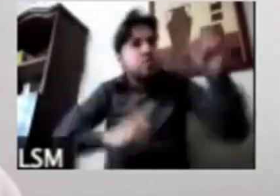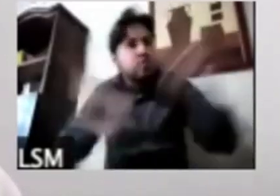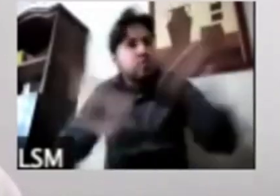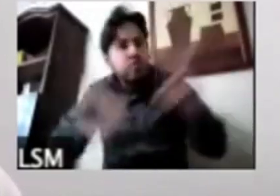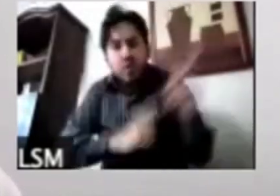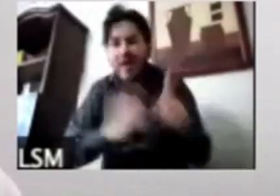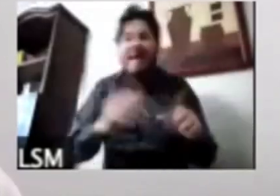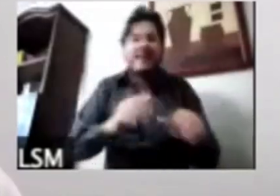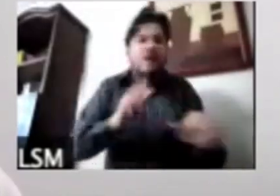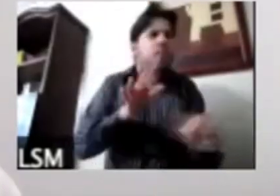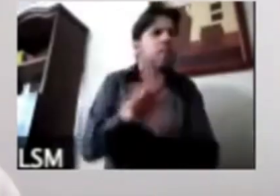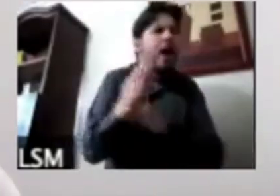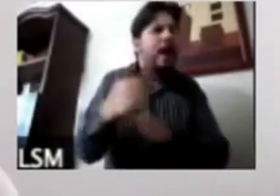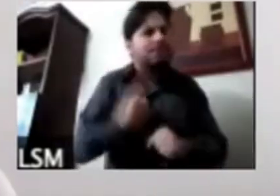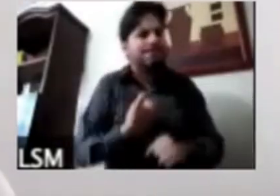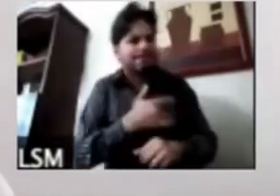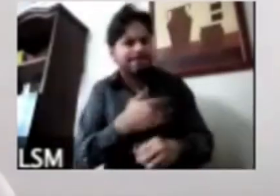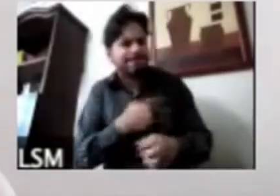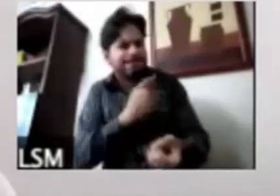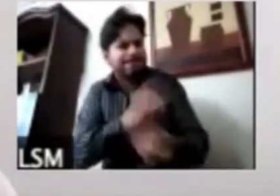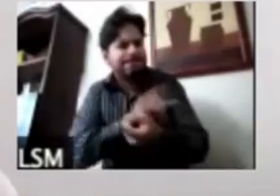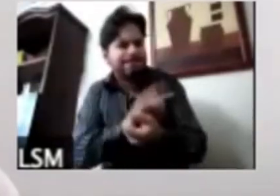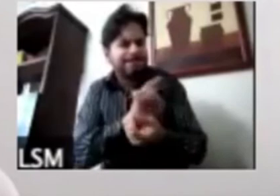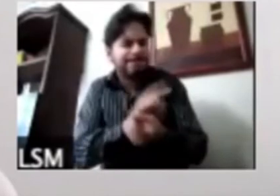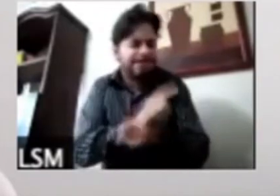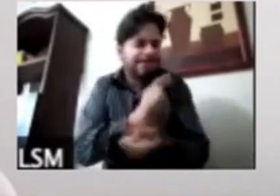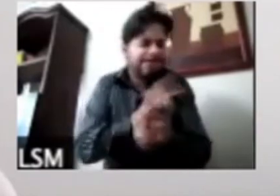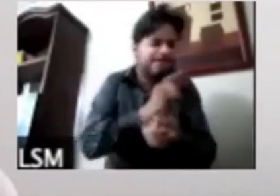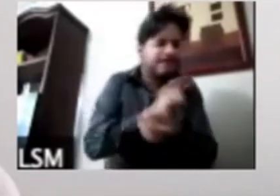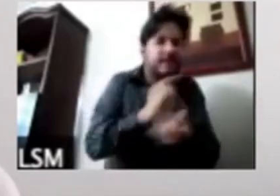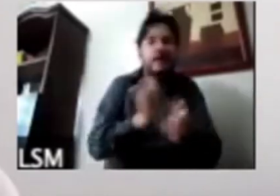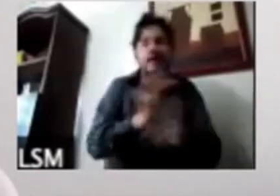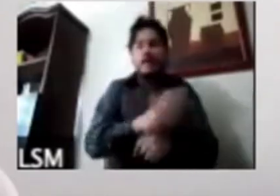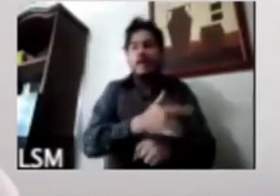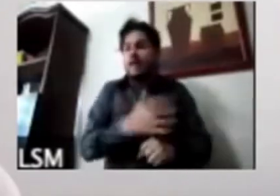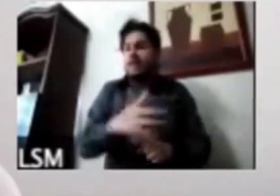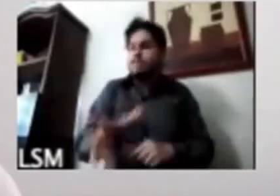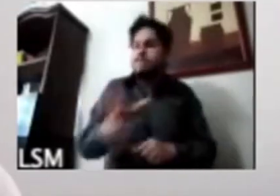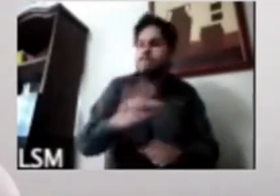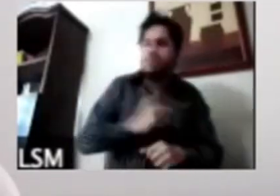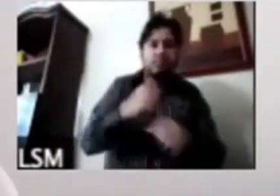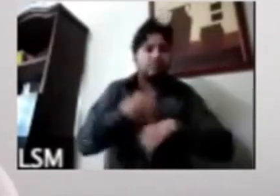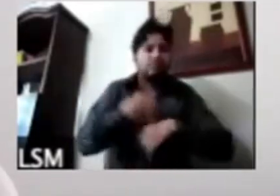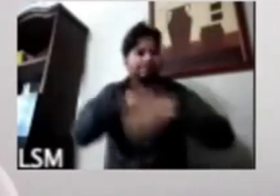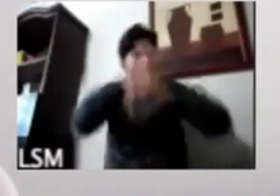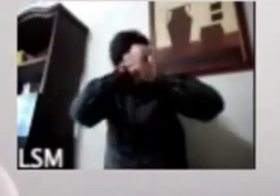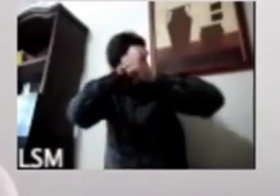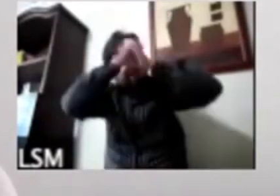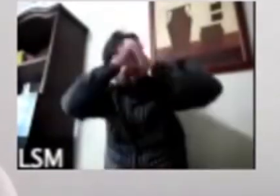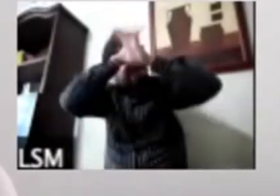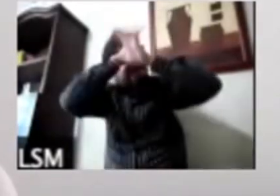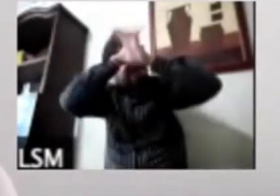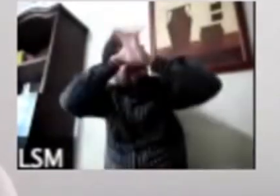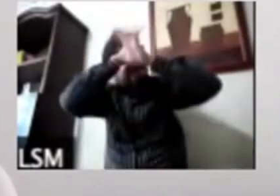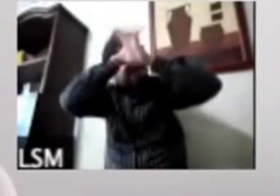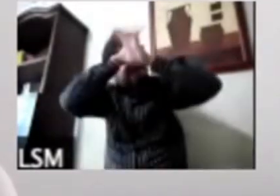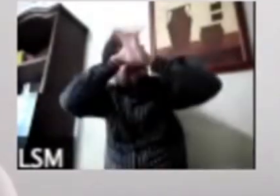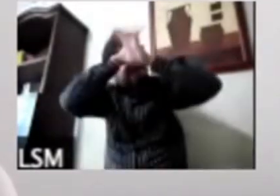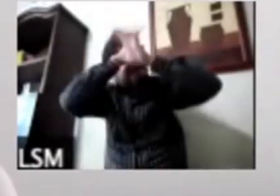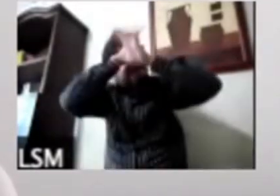medida en que las personas empezaron a adquirir una dimensión del problema al que nos enfrentábamos